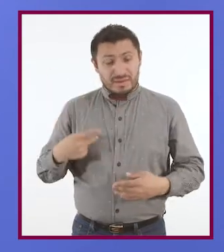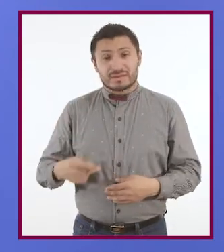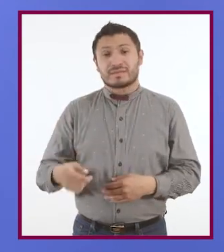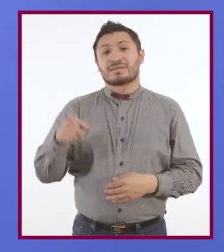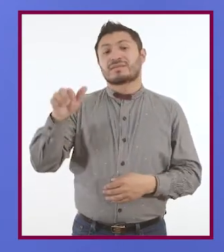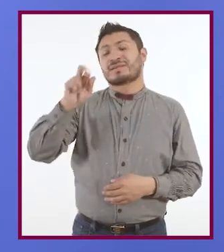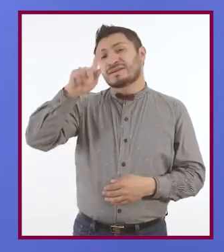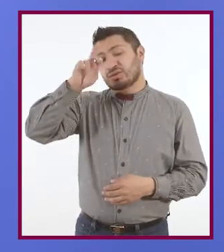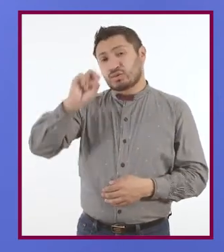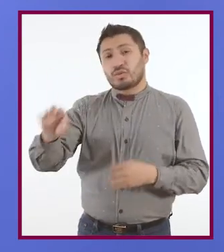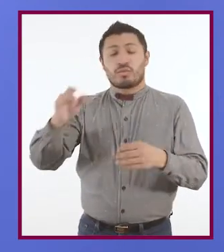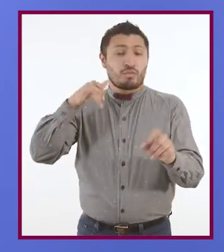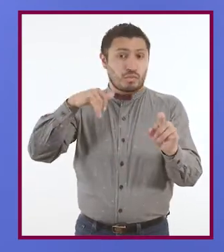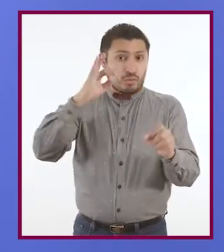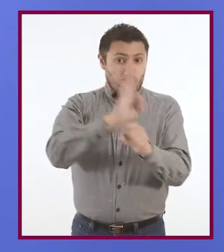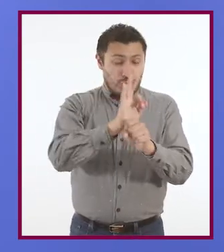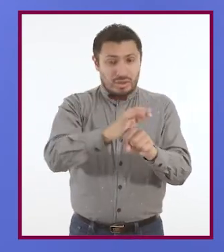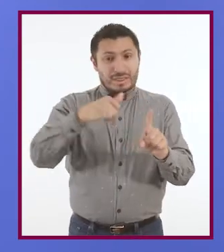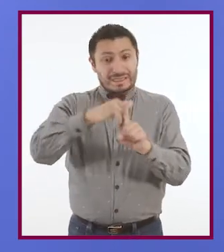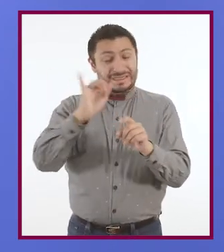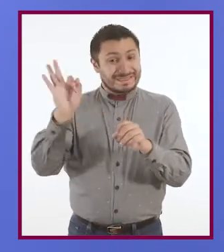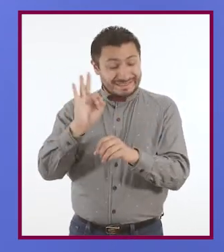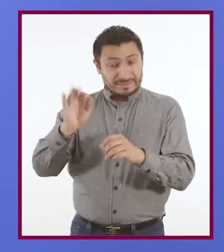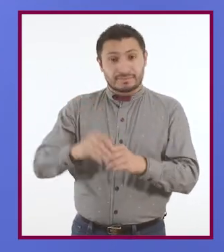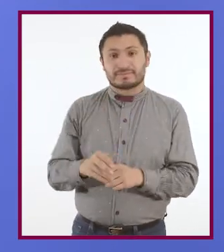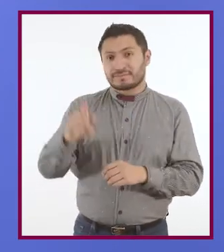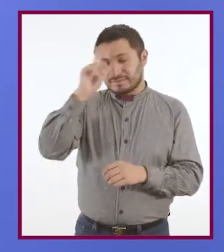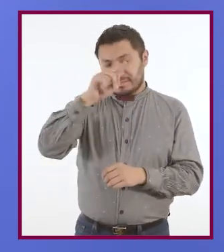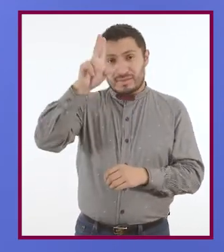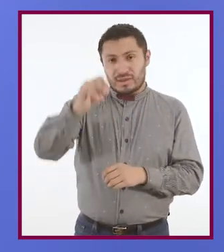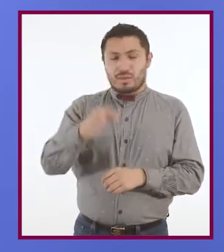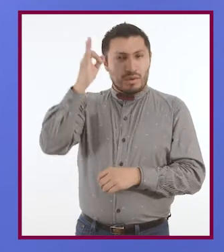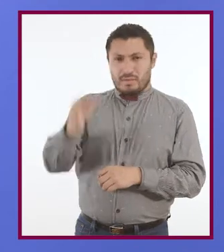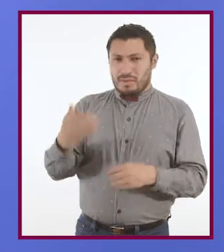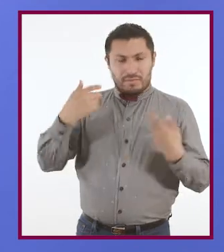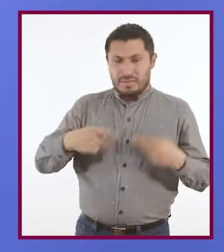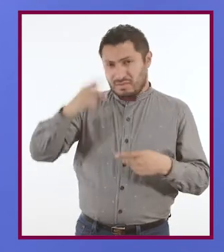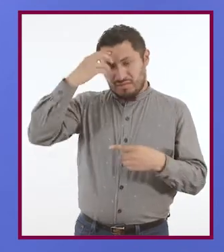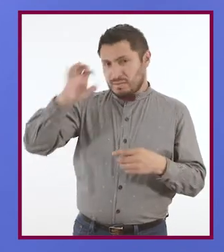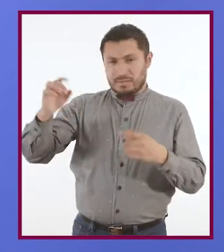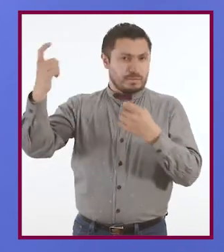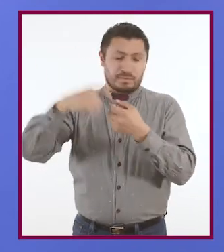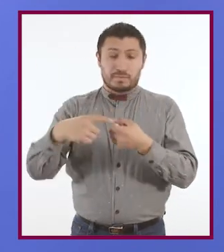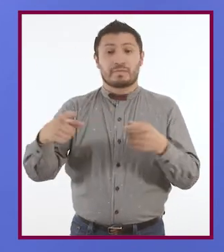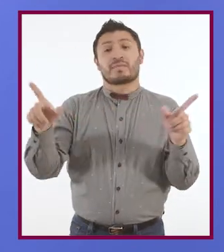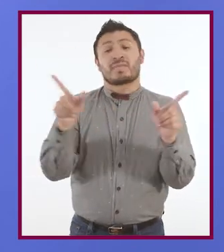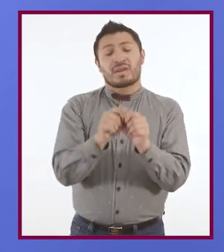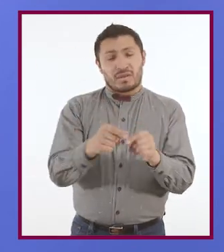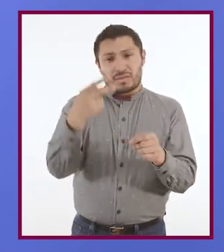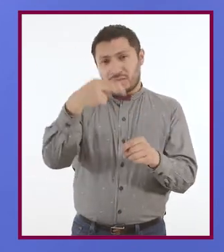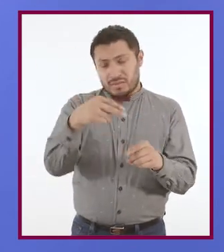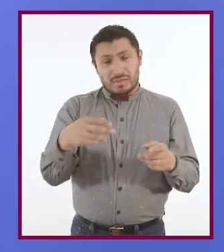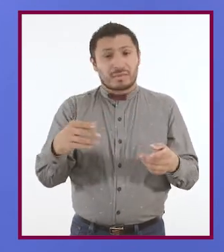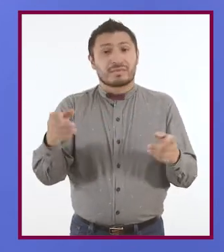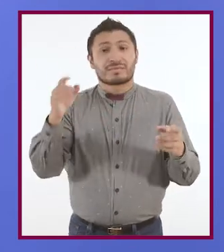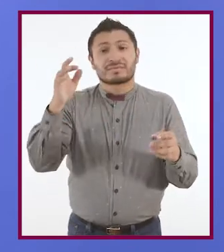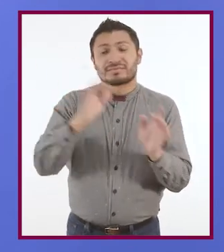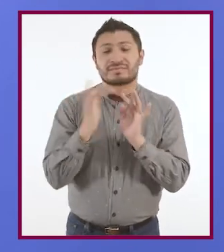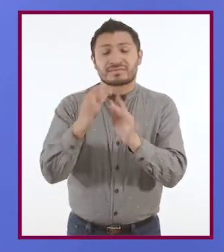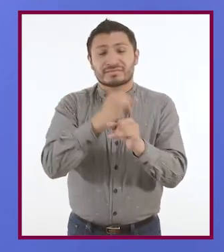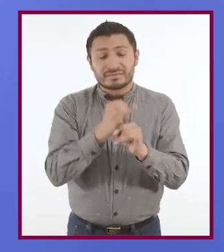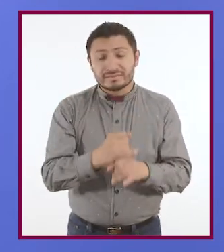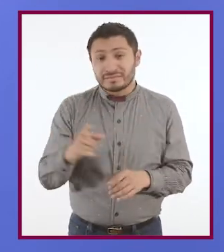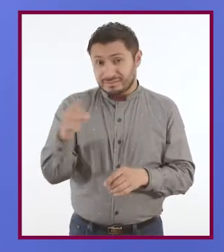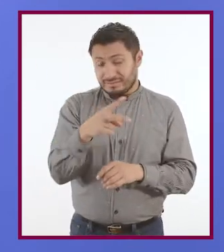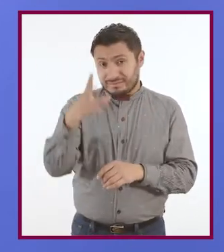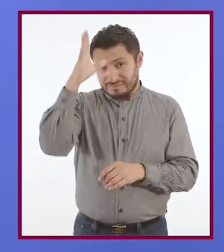protegernos del posible bullying. También nos recomienda no aceptar extraños y abreviar nuestros nombres en redes. Néstor y Nubia están de acuerdo en